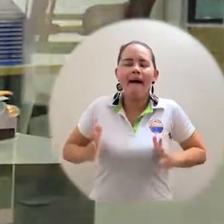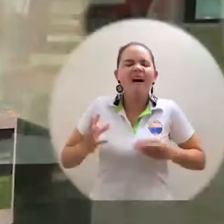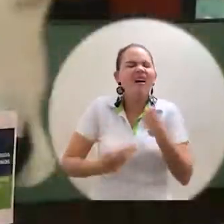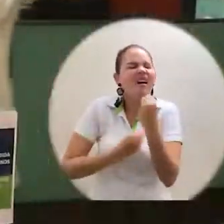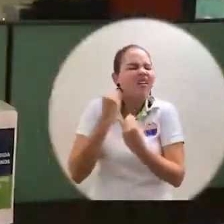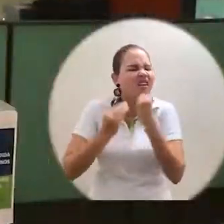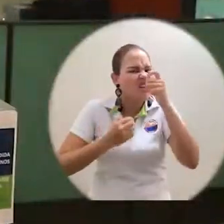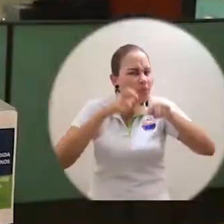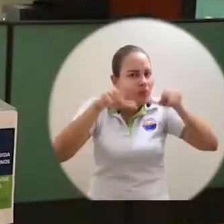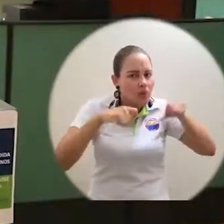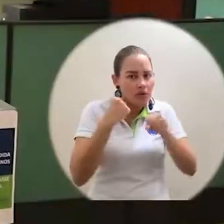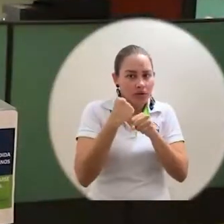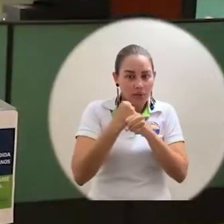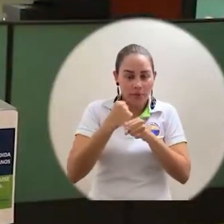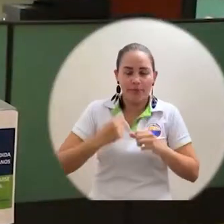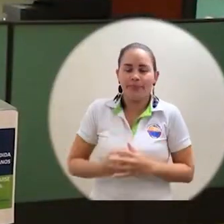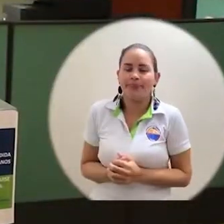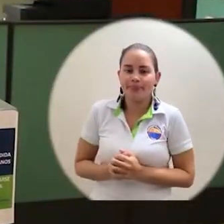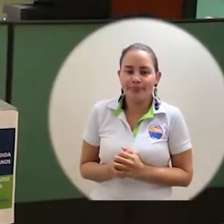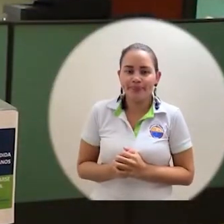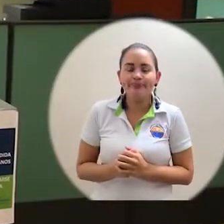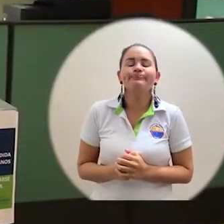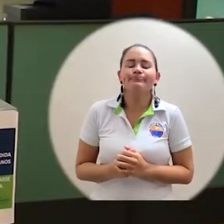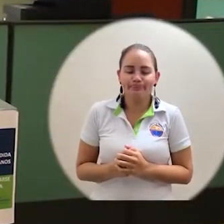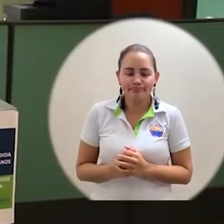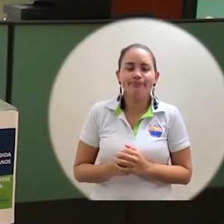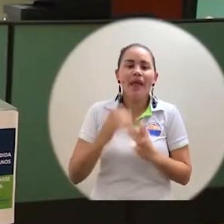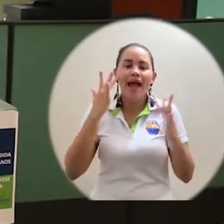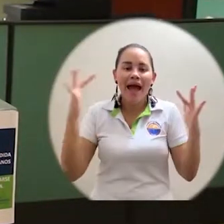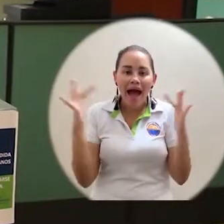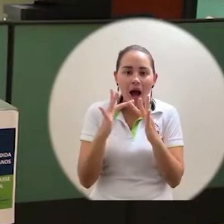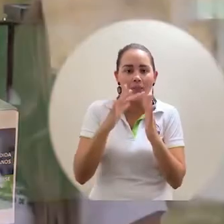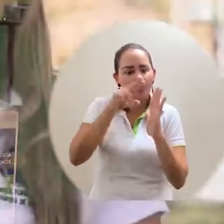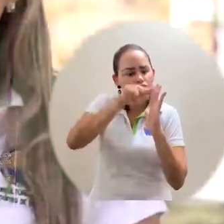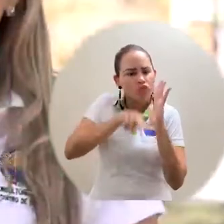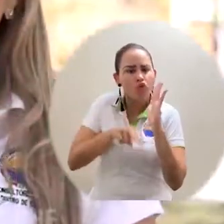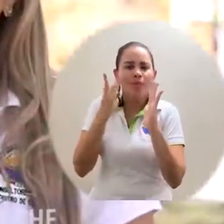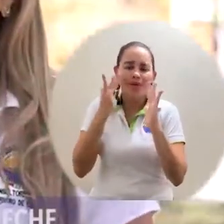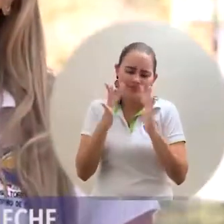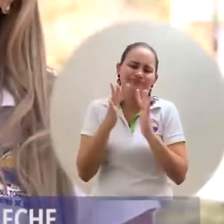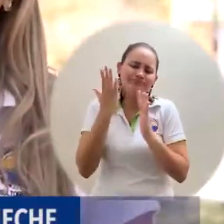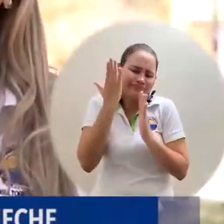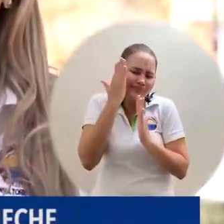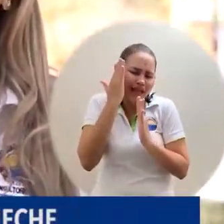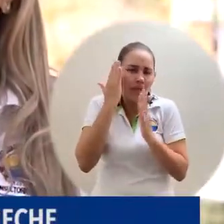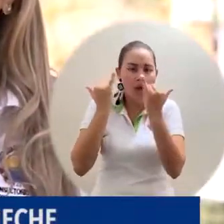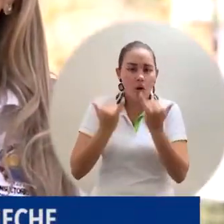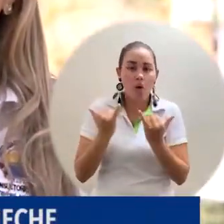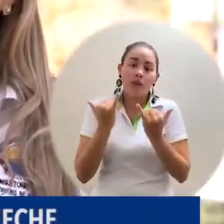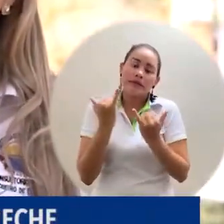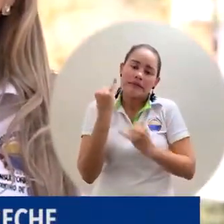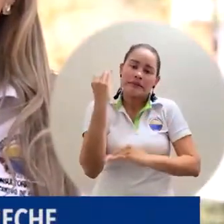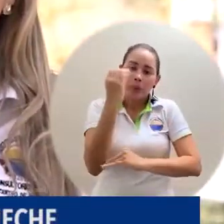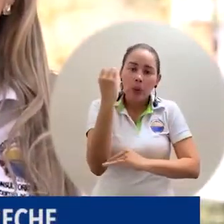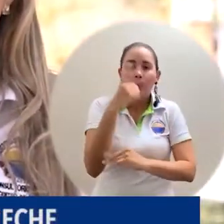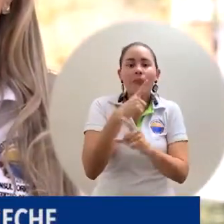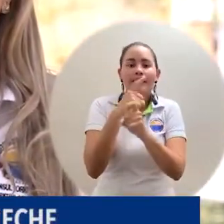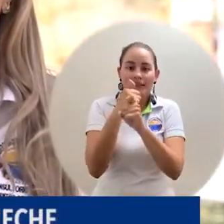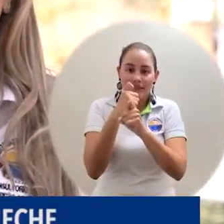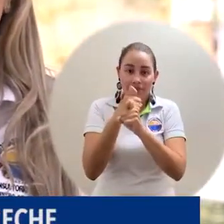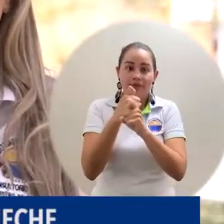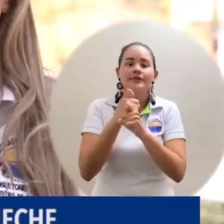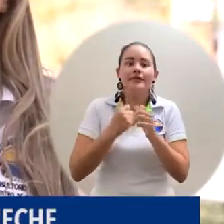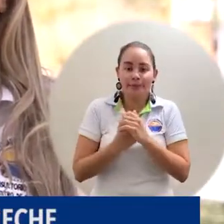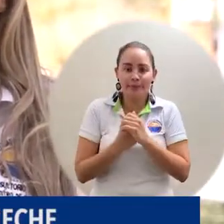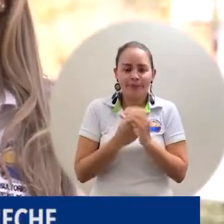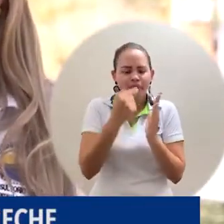dentro del protocolo de contención del virus. Son medidas coherentes con la situación y la coyuntura que está atravesando el país, son medidas